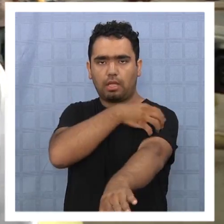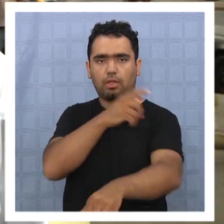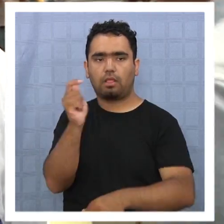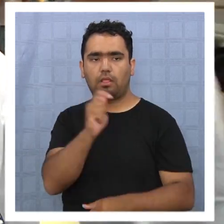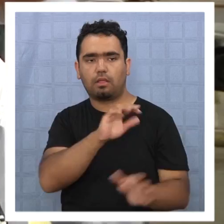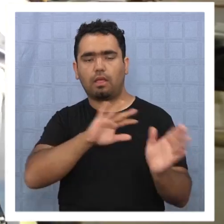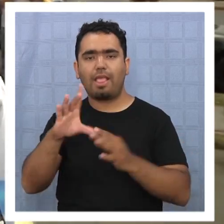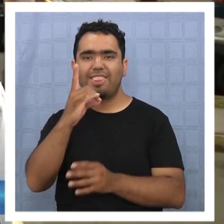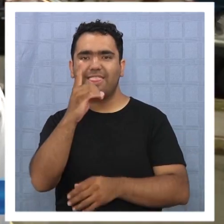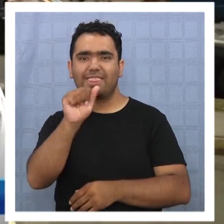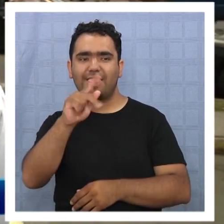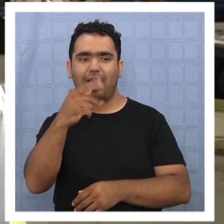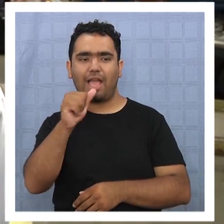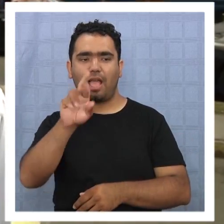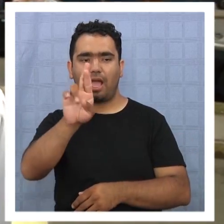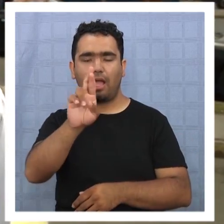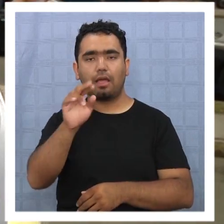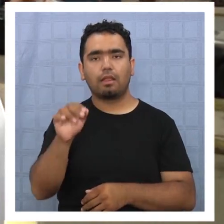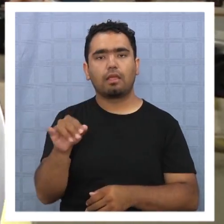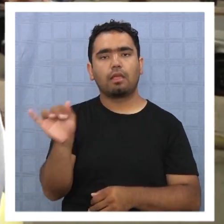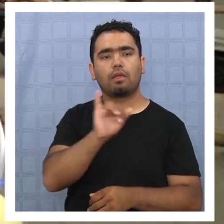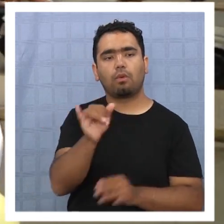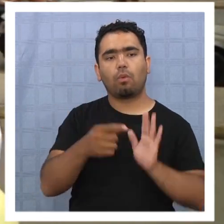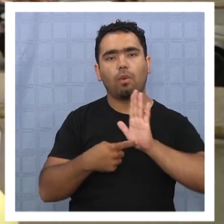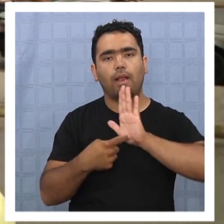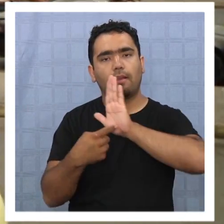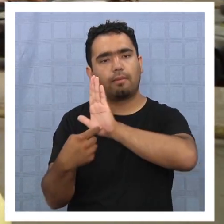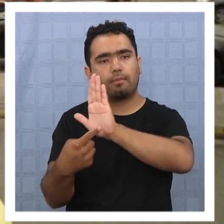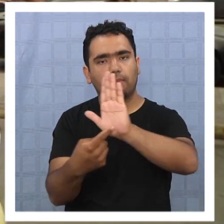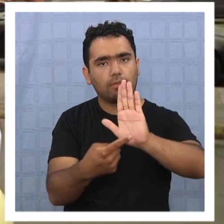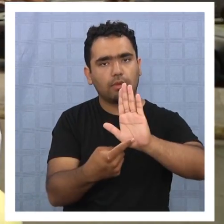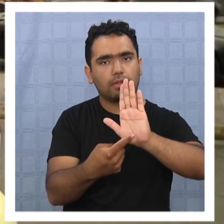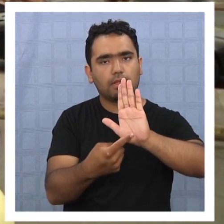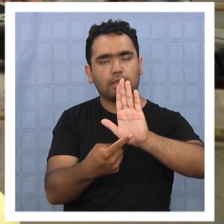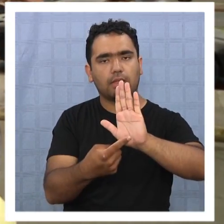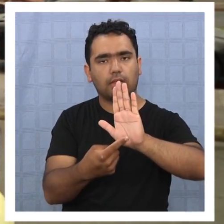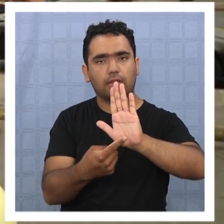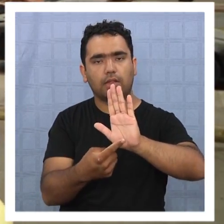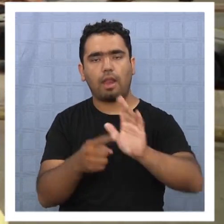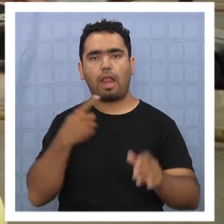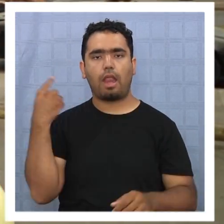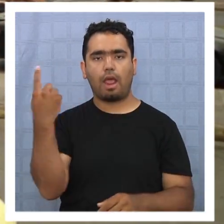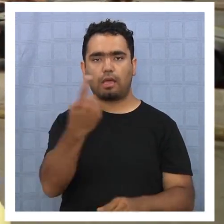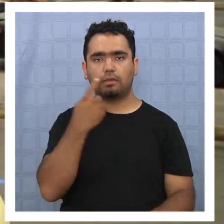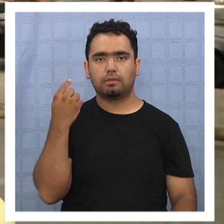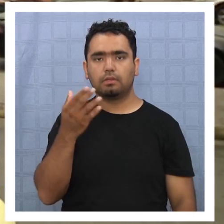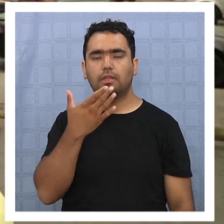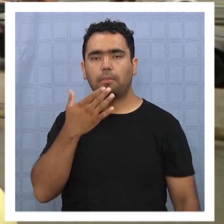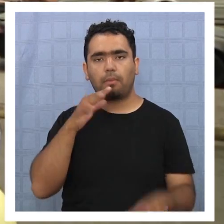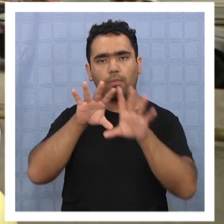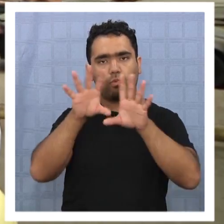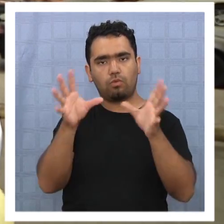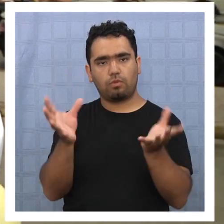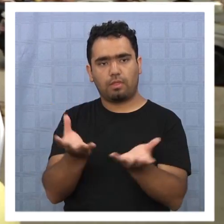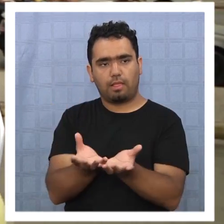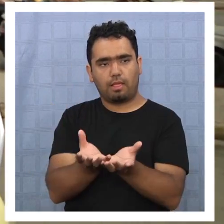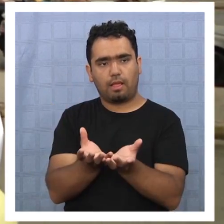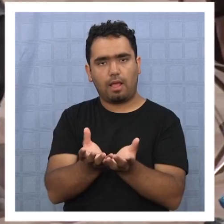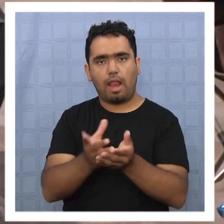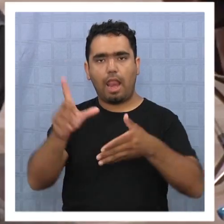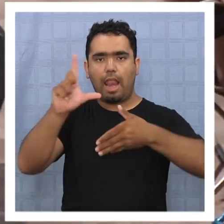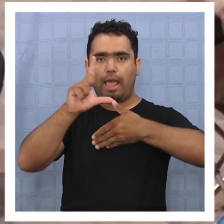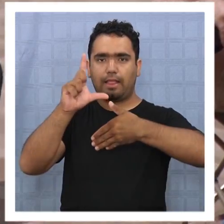La incidencia en ese sentido del Dakar es una muestra, con esto nosotros salimos al país, no solamente a nivel nacional sino latinoamericano y mundial.